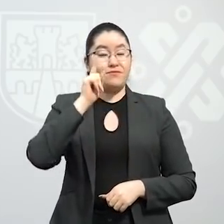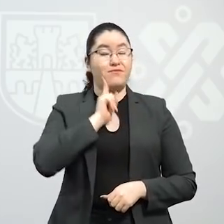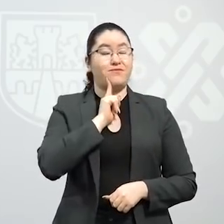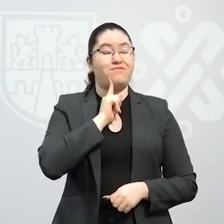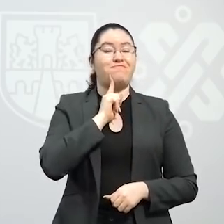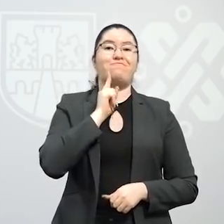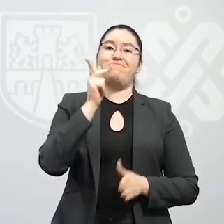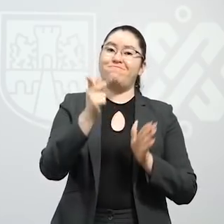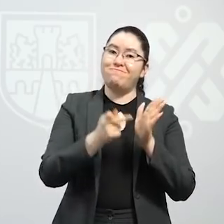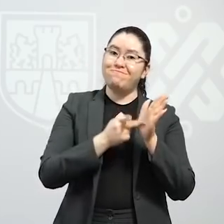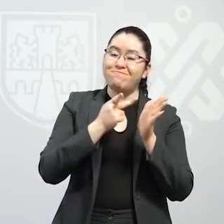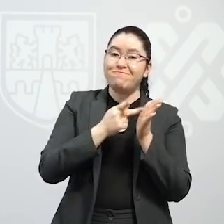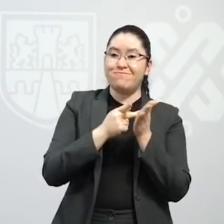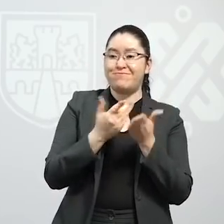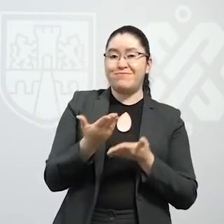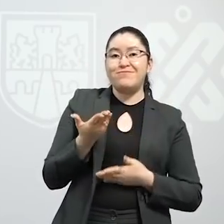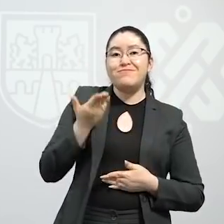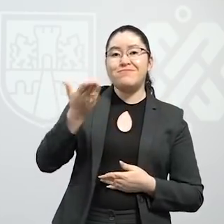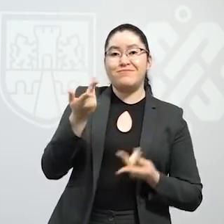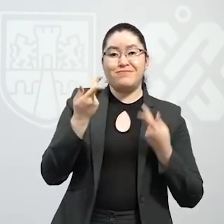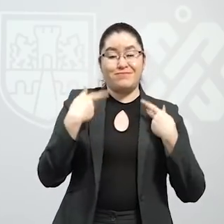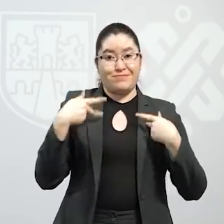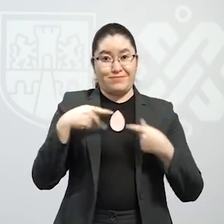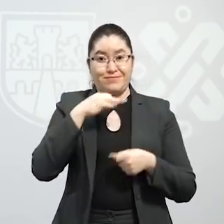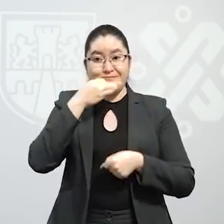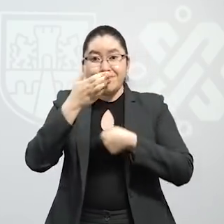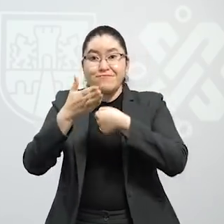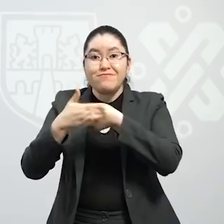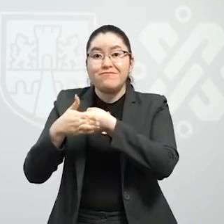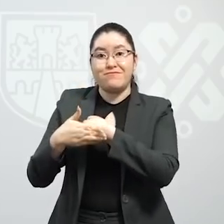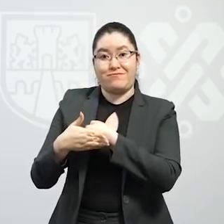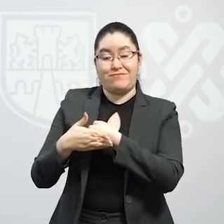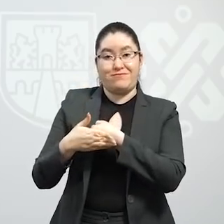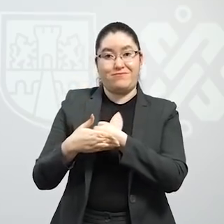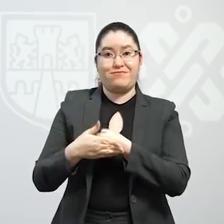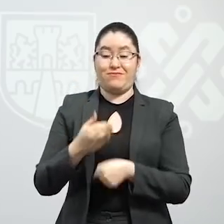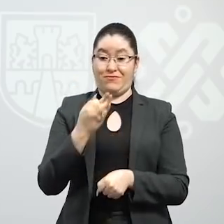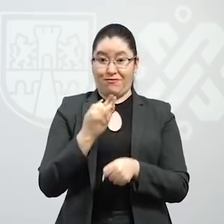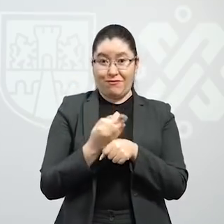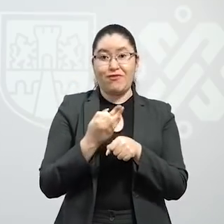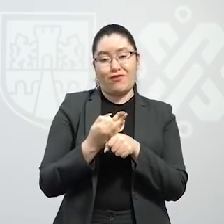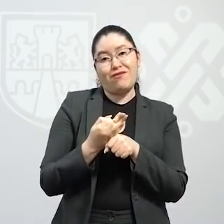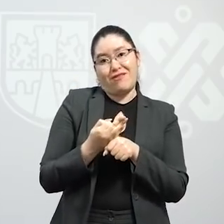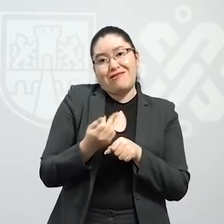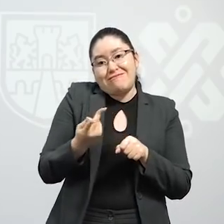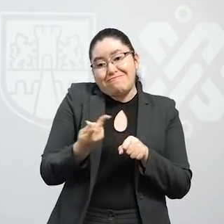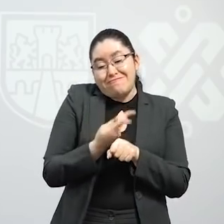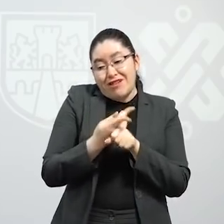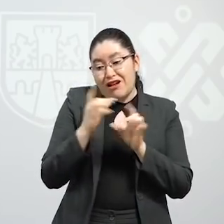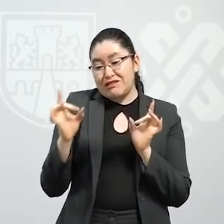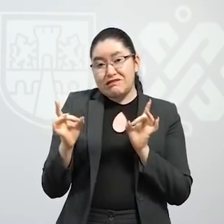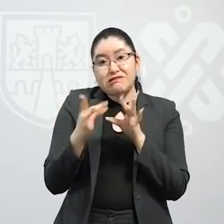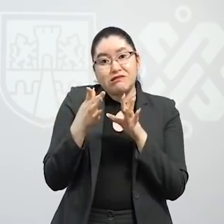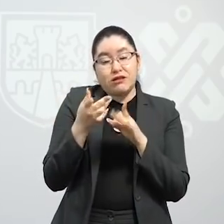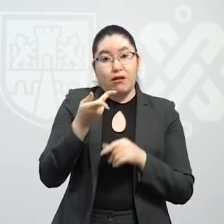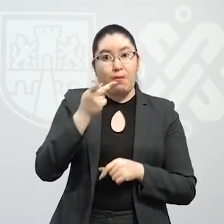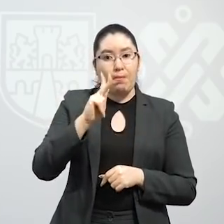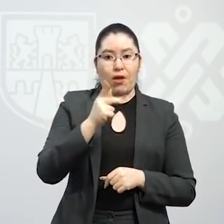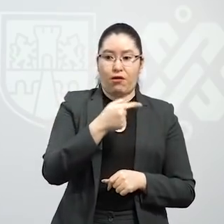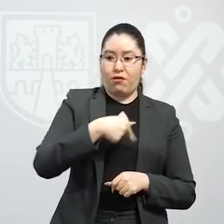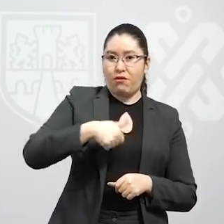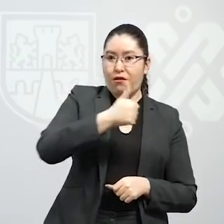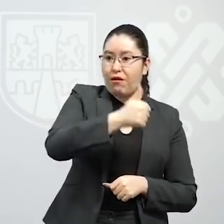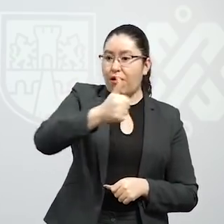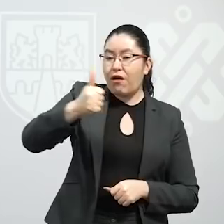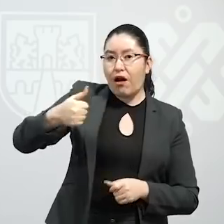ellas, les hago un nuevo llamado a los habitantes de la ciudad. Esta es la situación en la que nos encontramos, pero